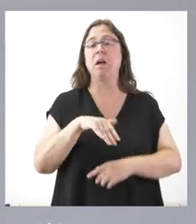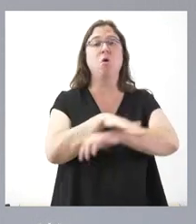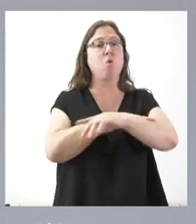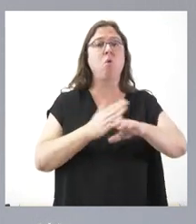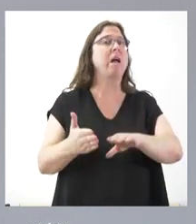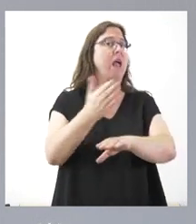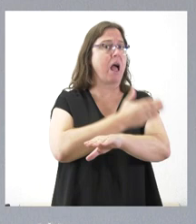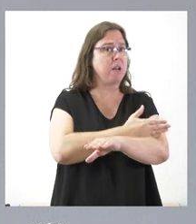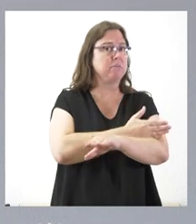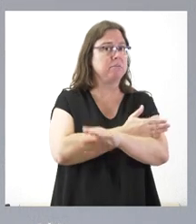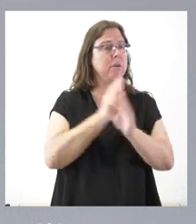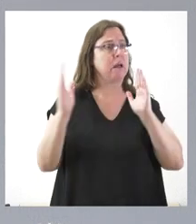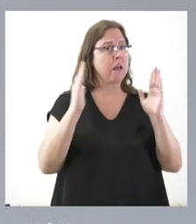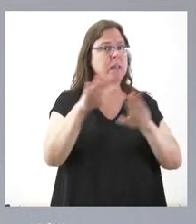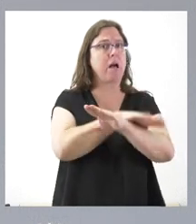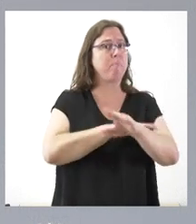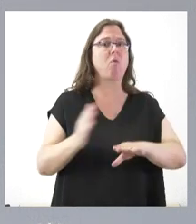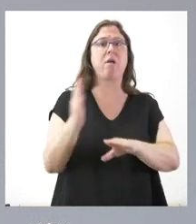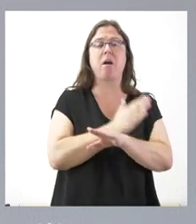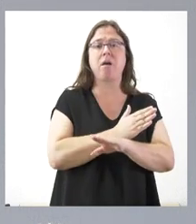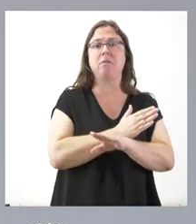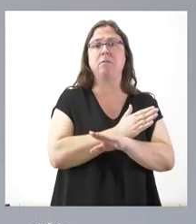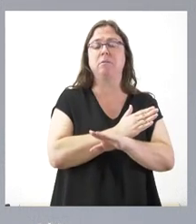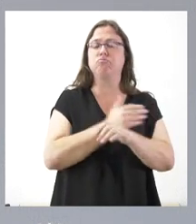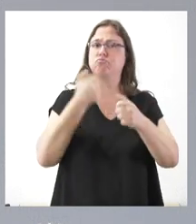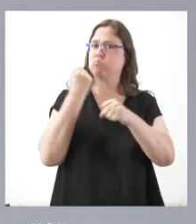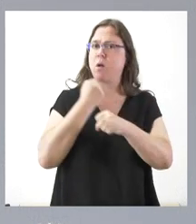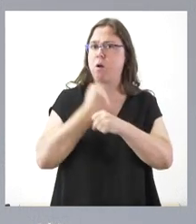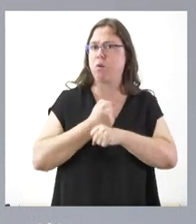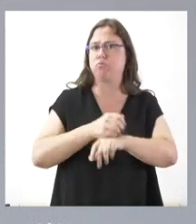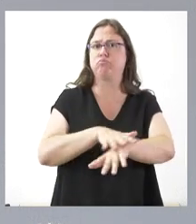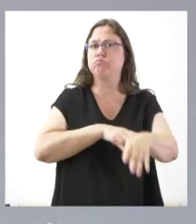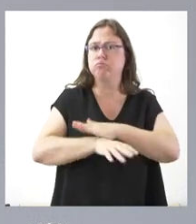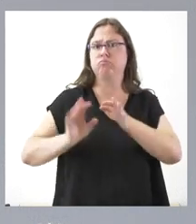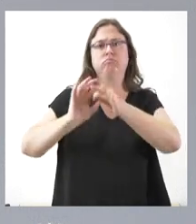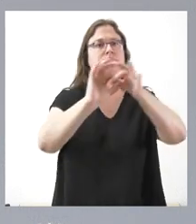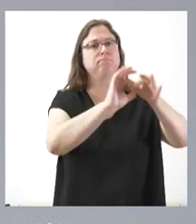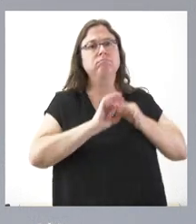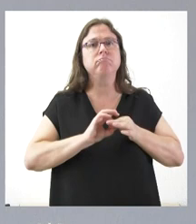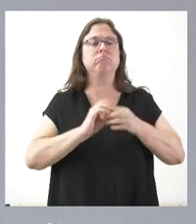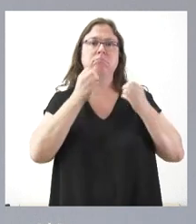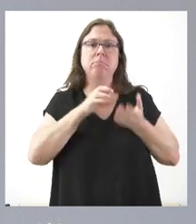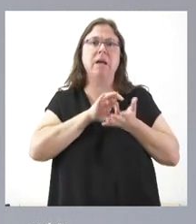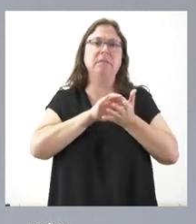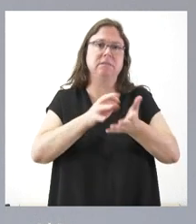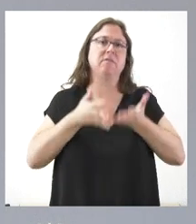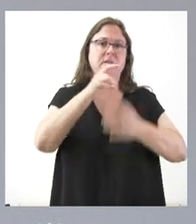anterior, durante toda esa etapa, desempeñó su tarea con cohesión al servicio de los ciudadanos, agradecidos